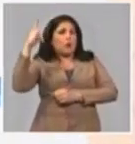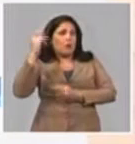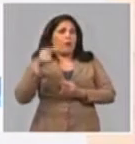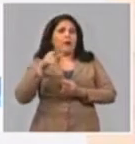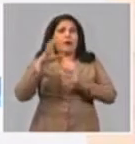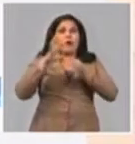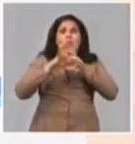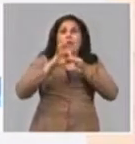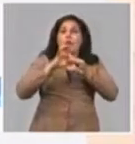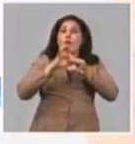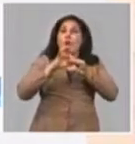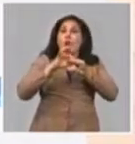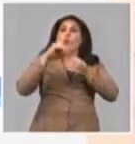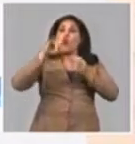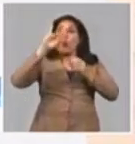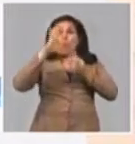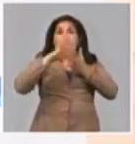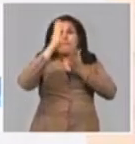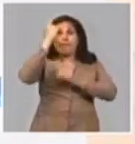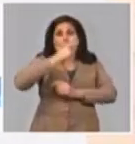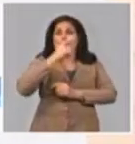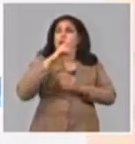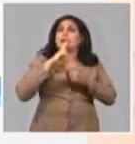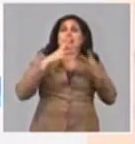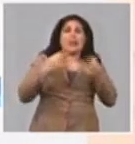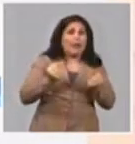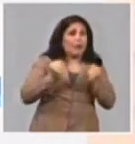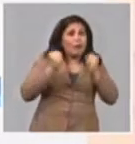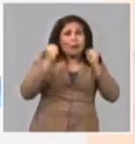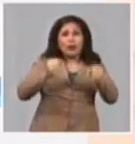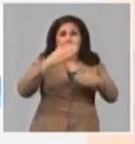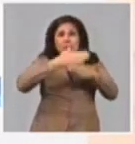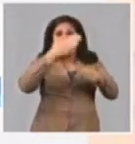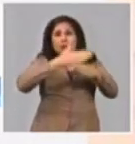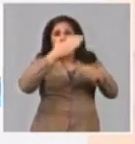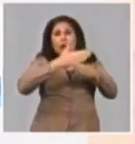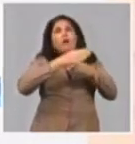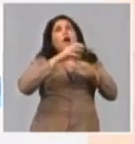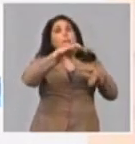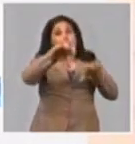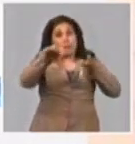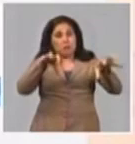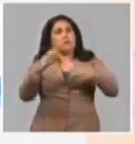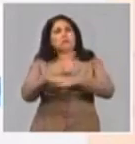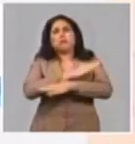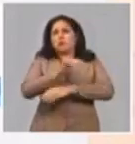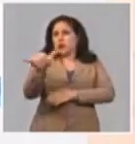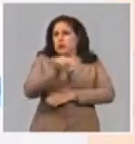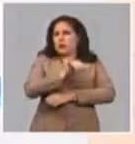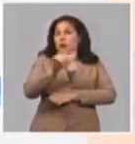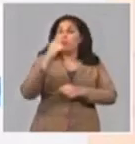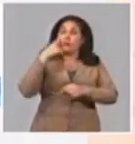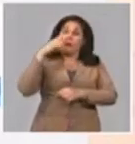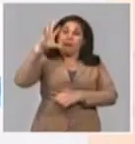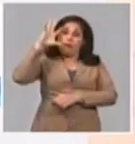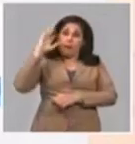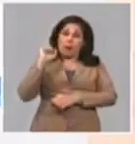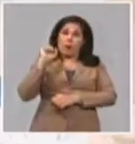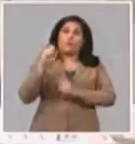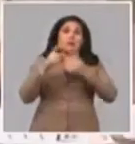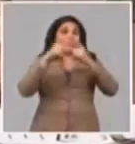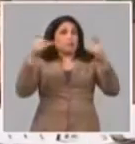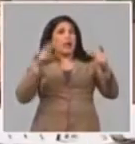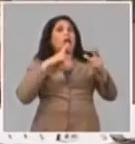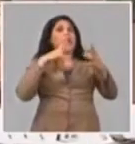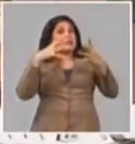Guamá con una sequía muy intensa y el propio Santiago en determinados lugares. Como puede ver es amplio